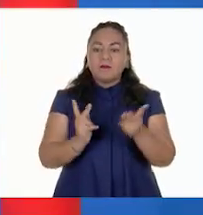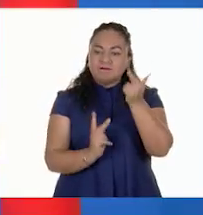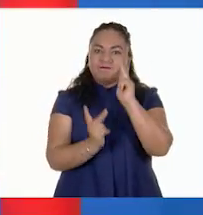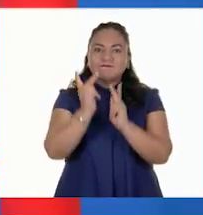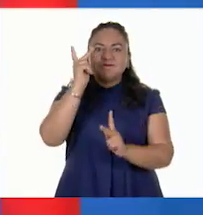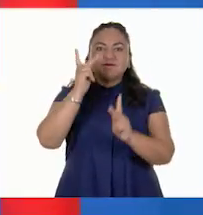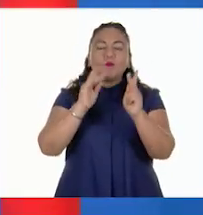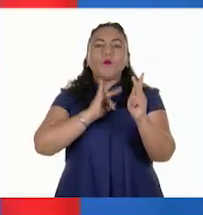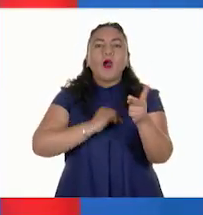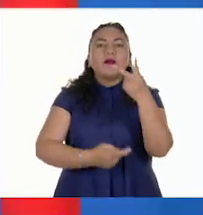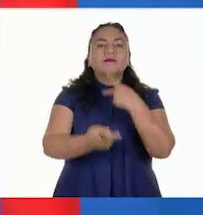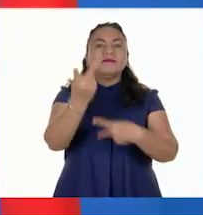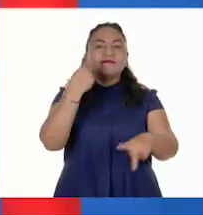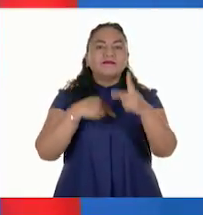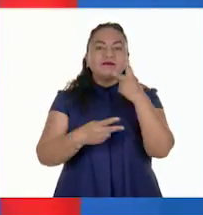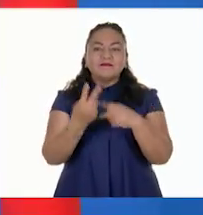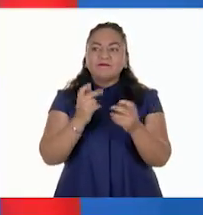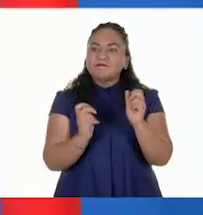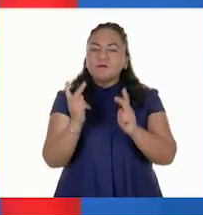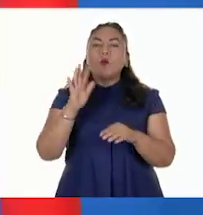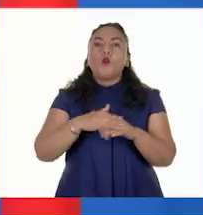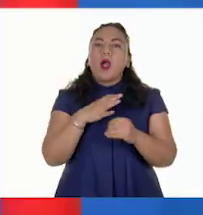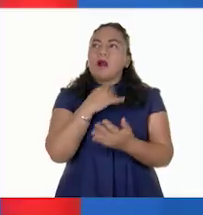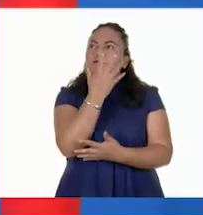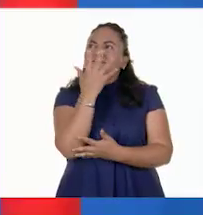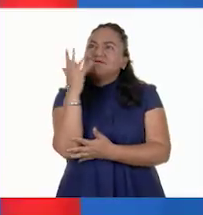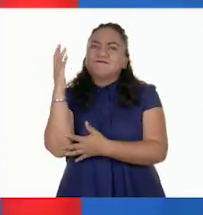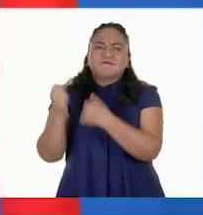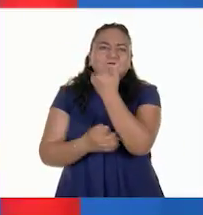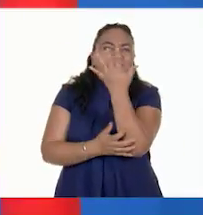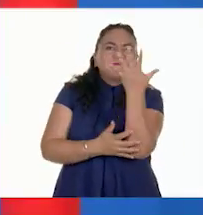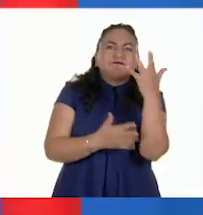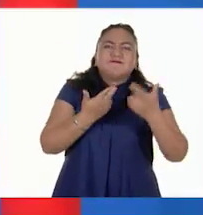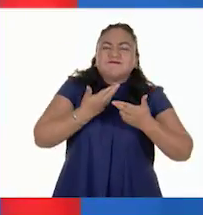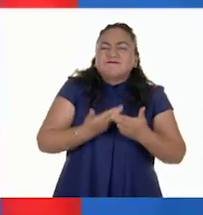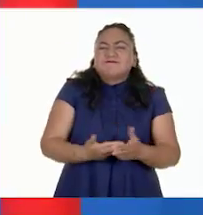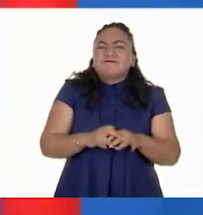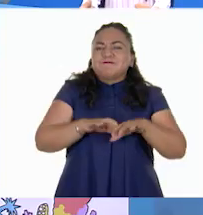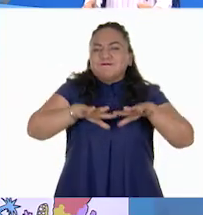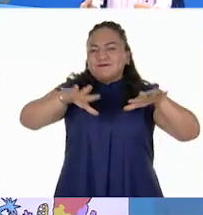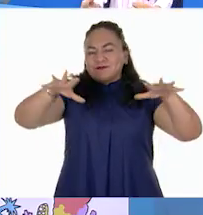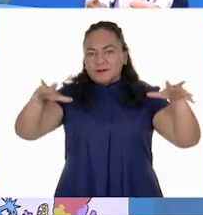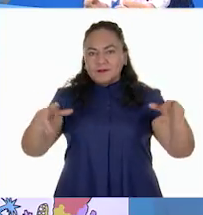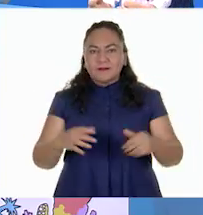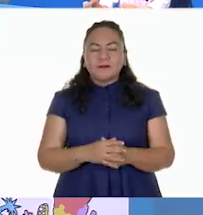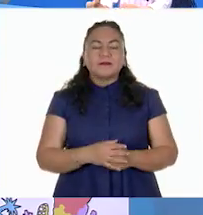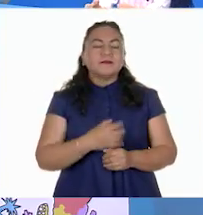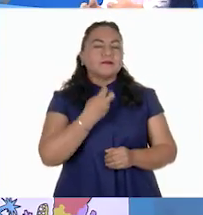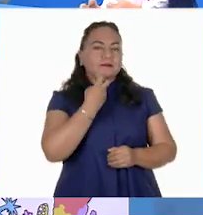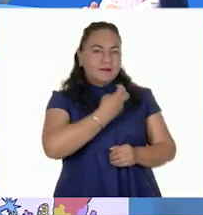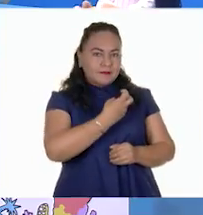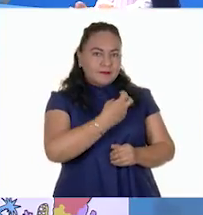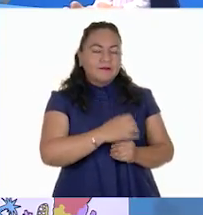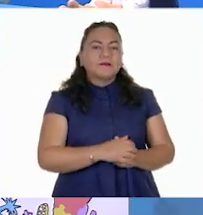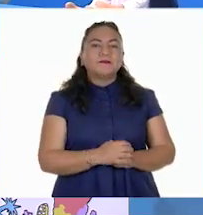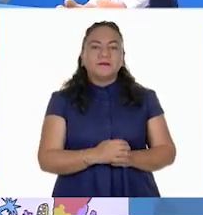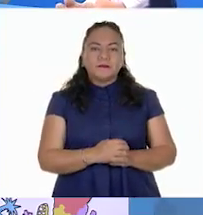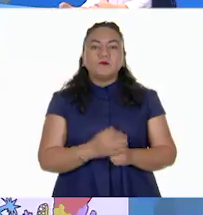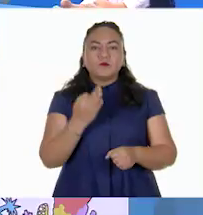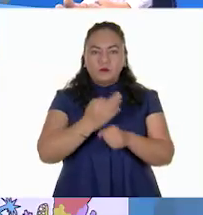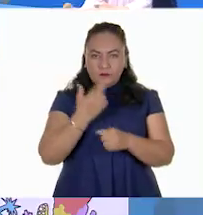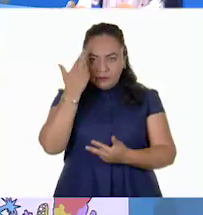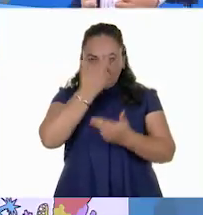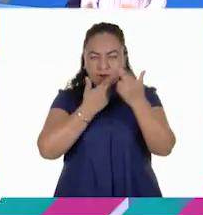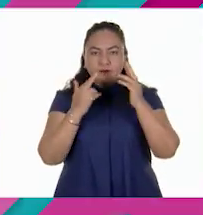puedan desarrollarse y por eso hay bosques y selvas tan exuberantes. Así es. Vamos a revisar el